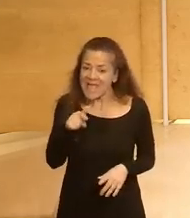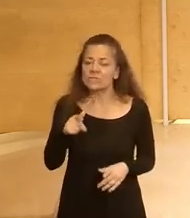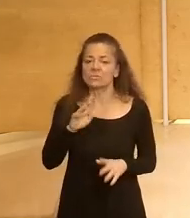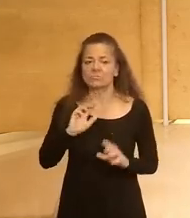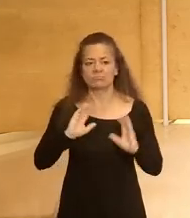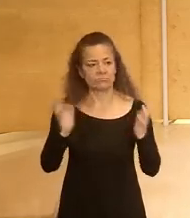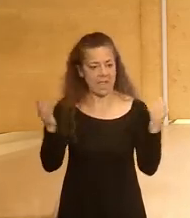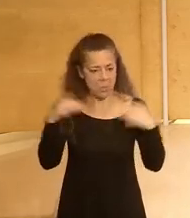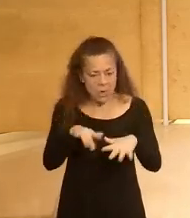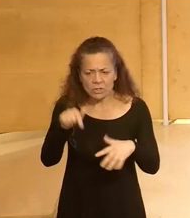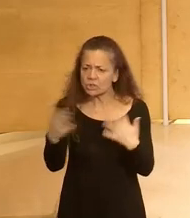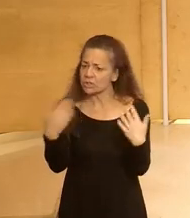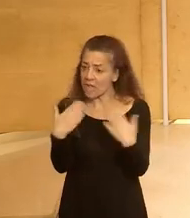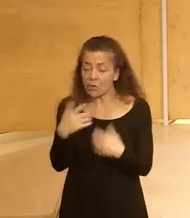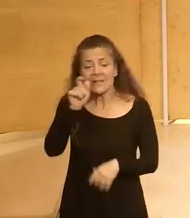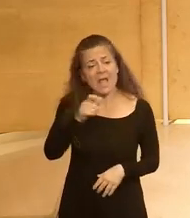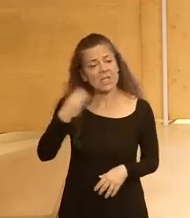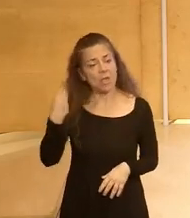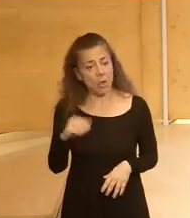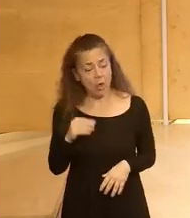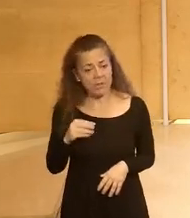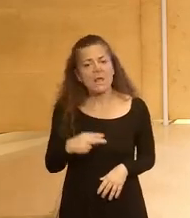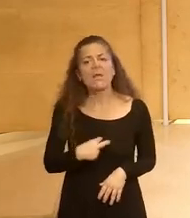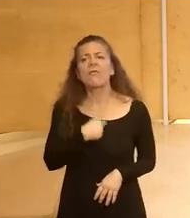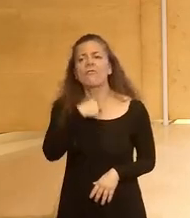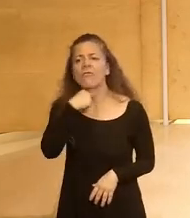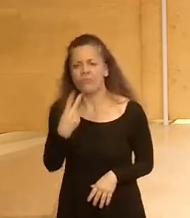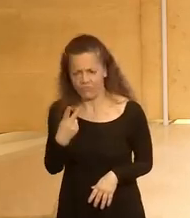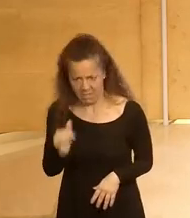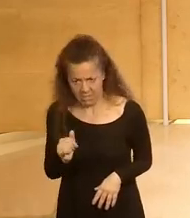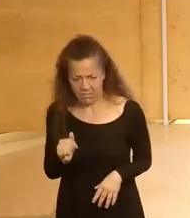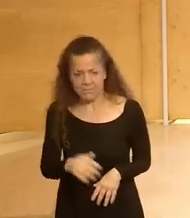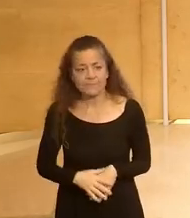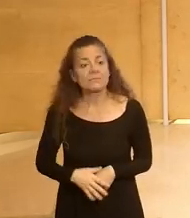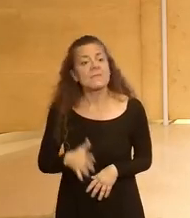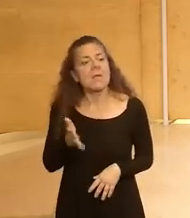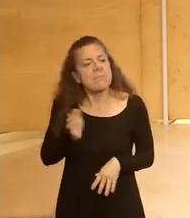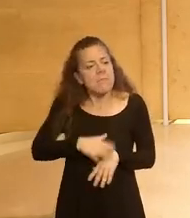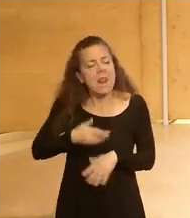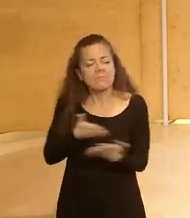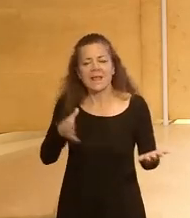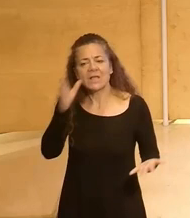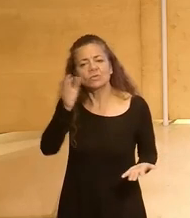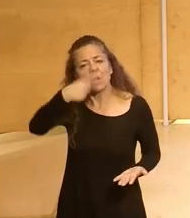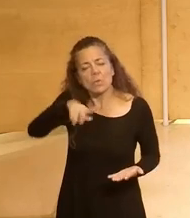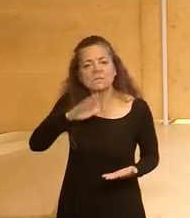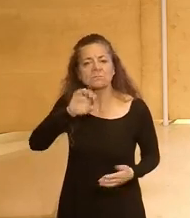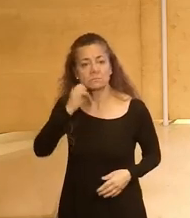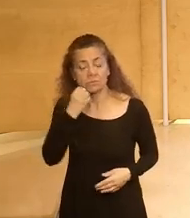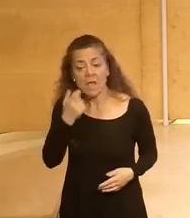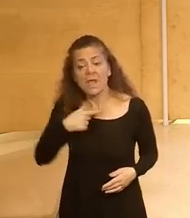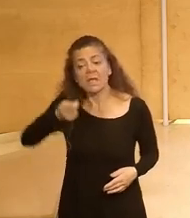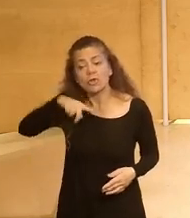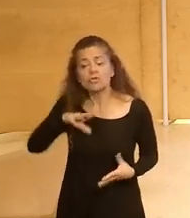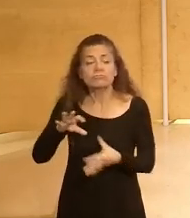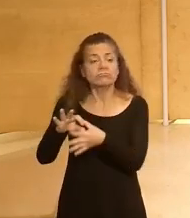tipo de encuentros este tipo de diálogos que la gente joven alce la voz para hacer escuchar nuestras reivindicaciones y que seamos